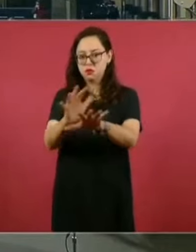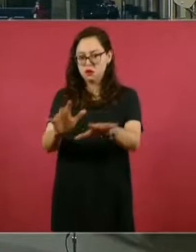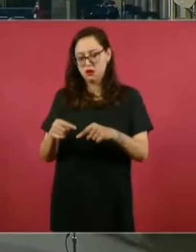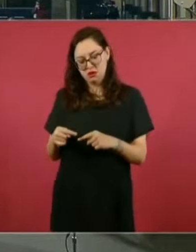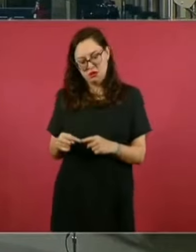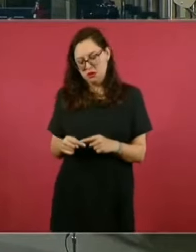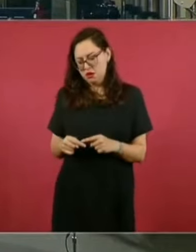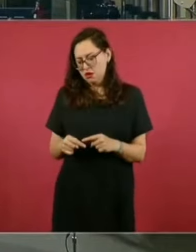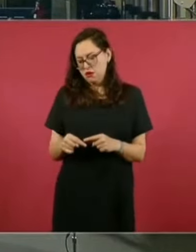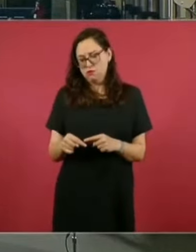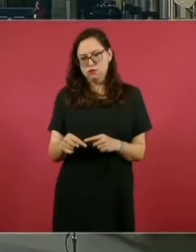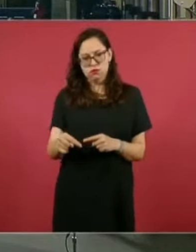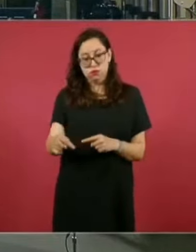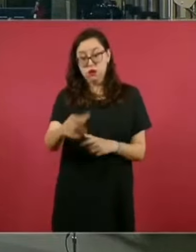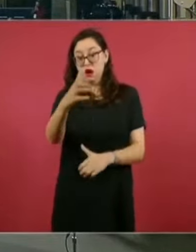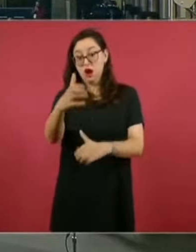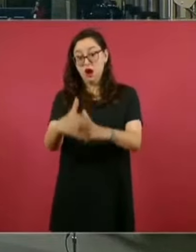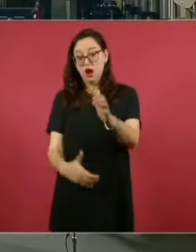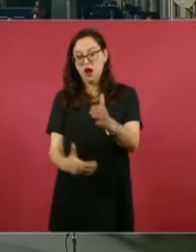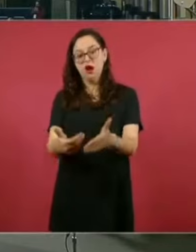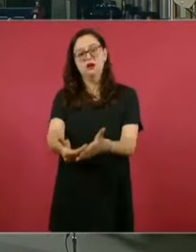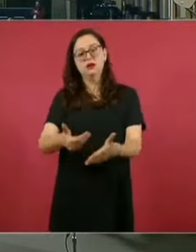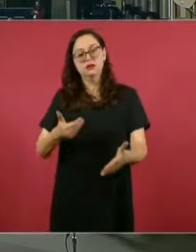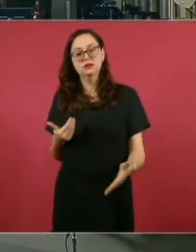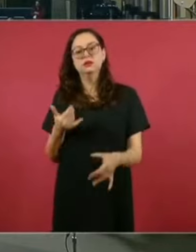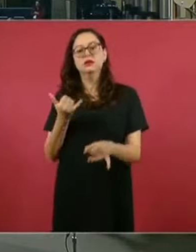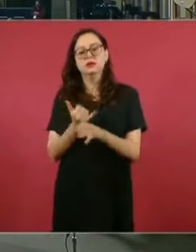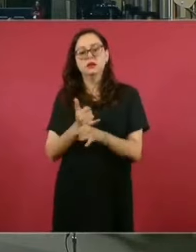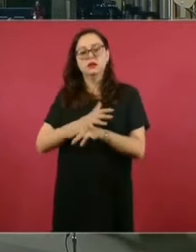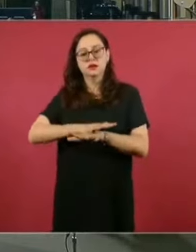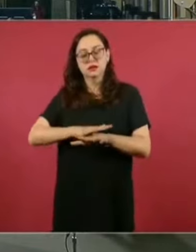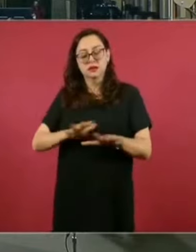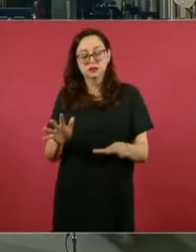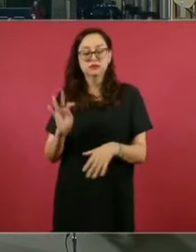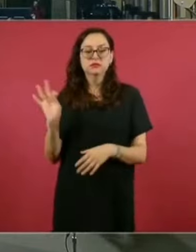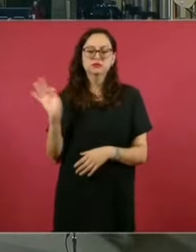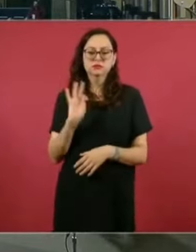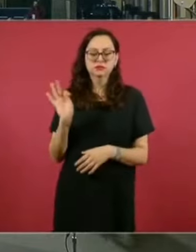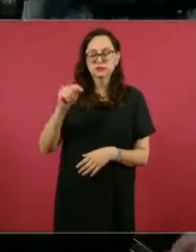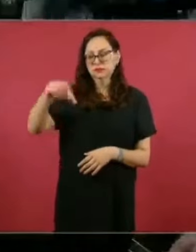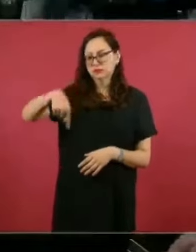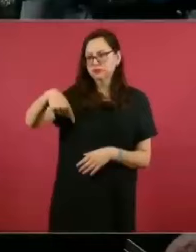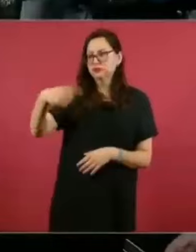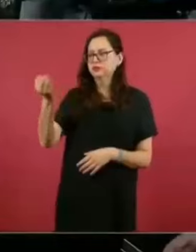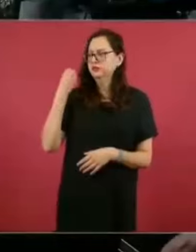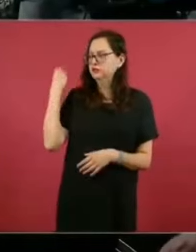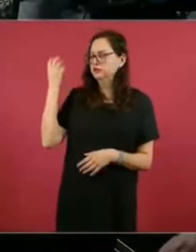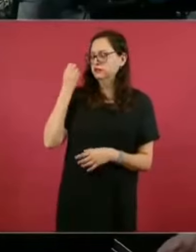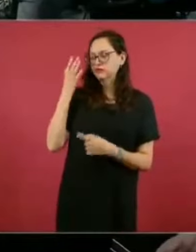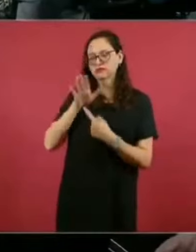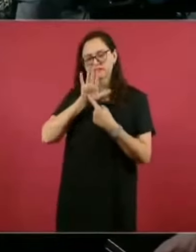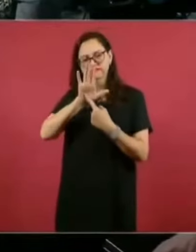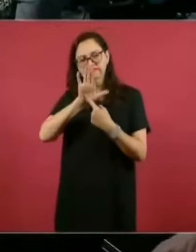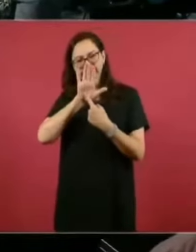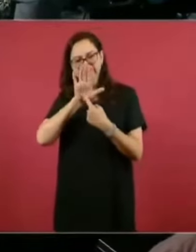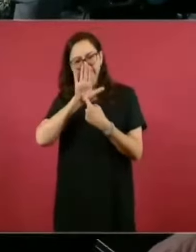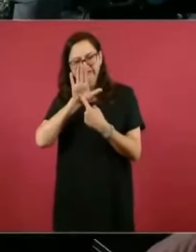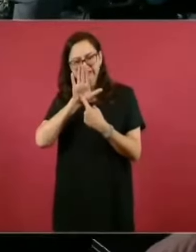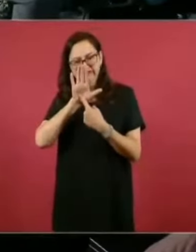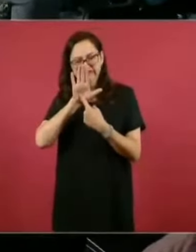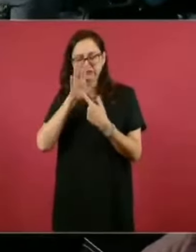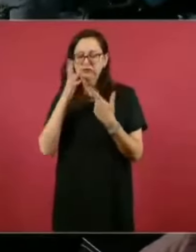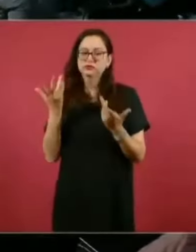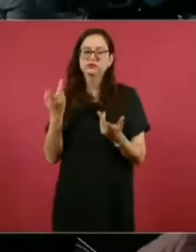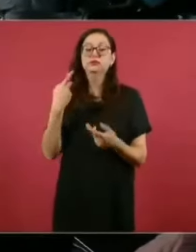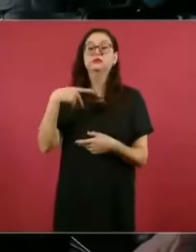vamos a informar. si no lo hacemos aquí, lo hace la